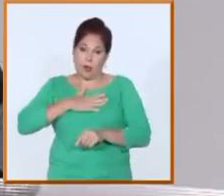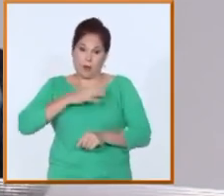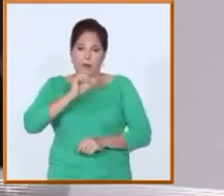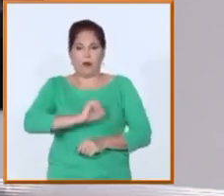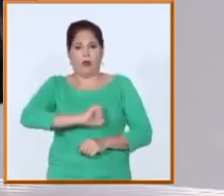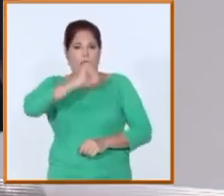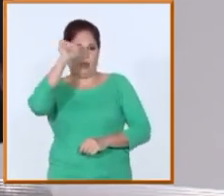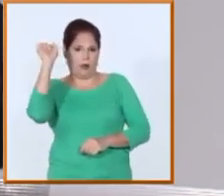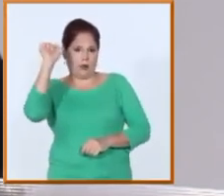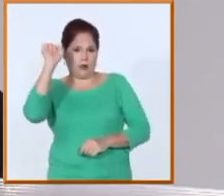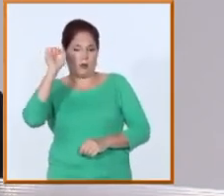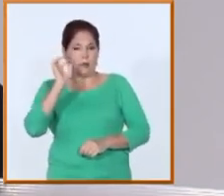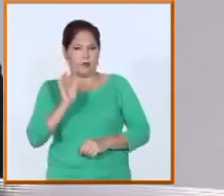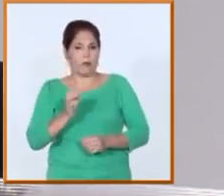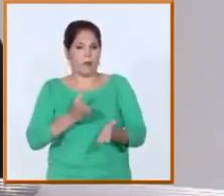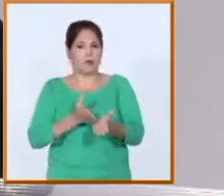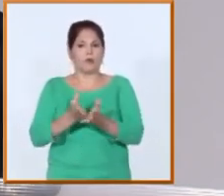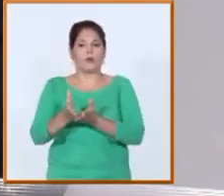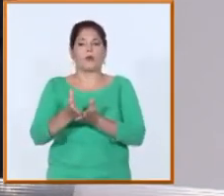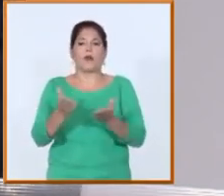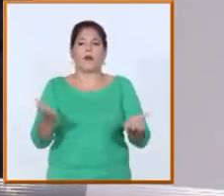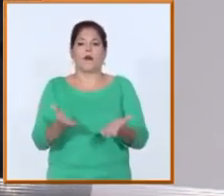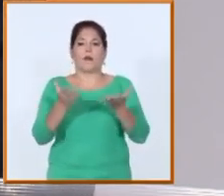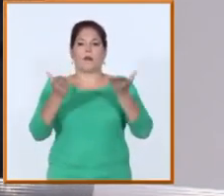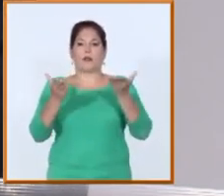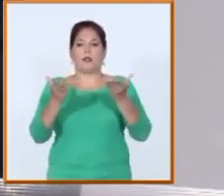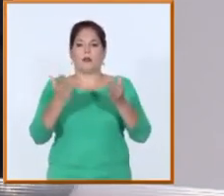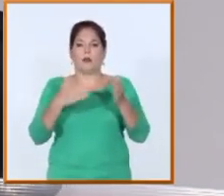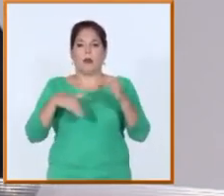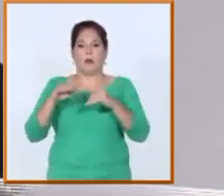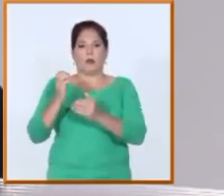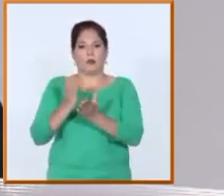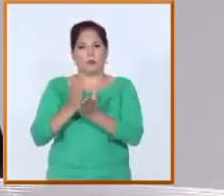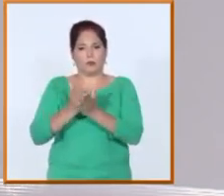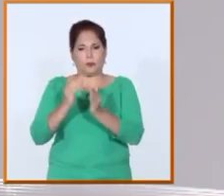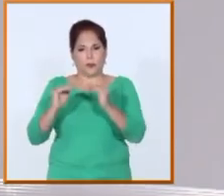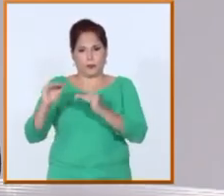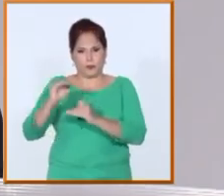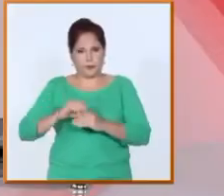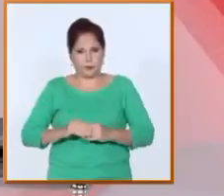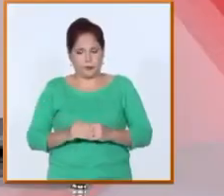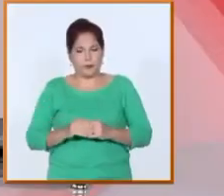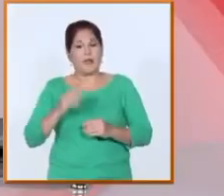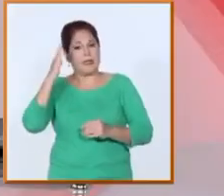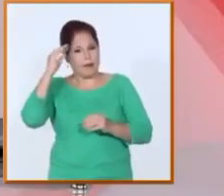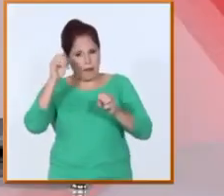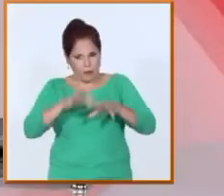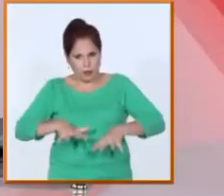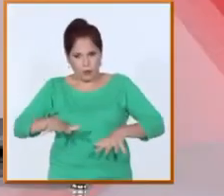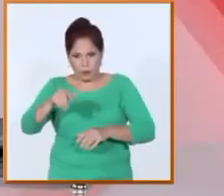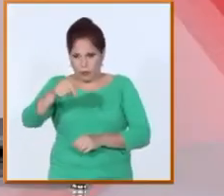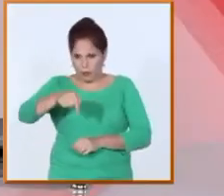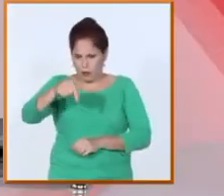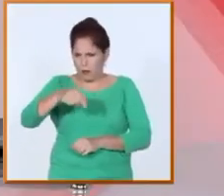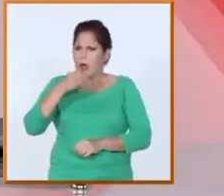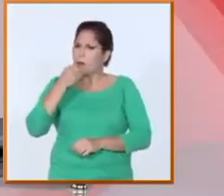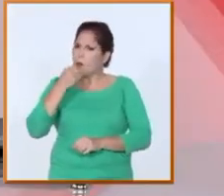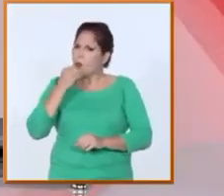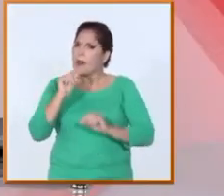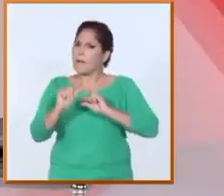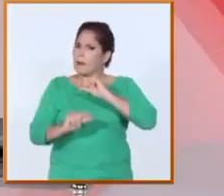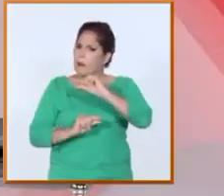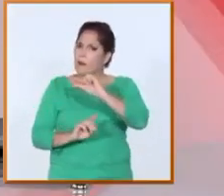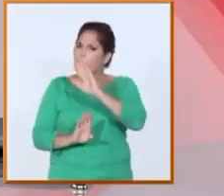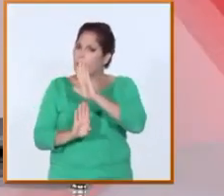diferente para seguir avanzando en los retos que tiene la educación superior cubana aún en las condiciones actuales se ha podido avanzar algo